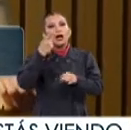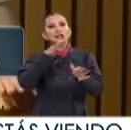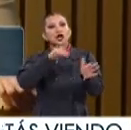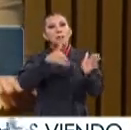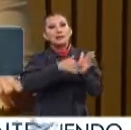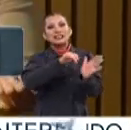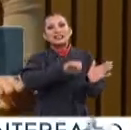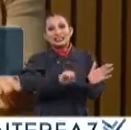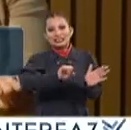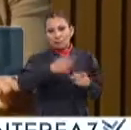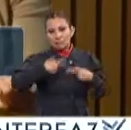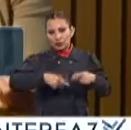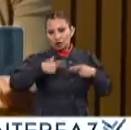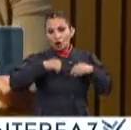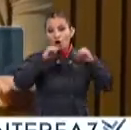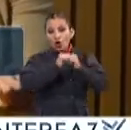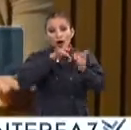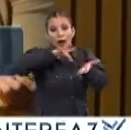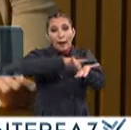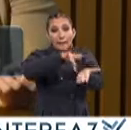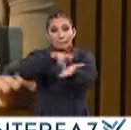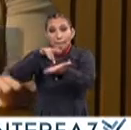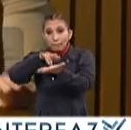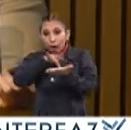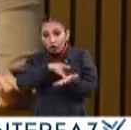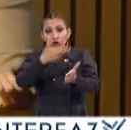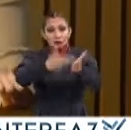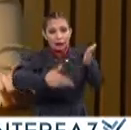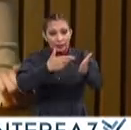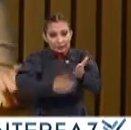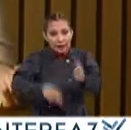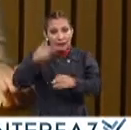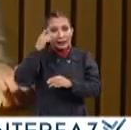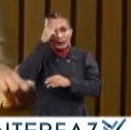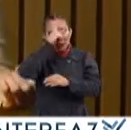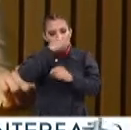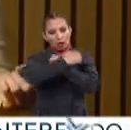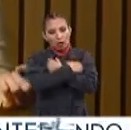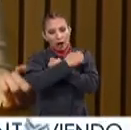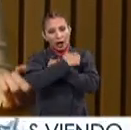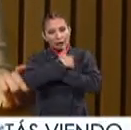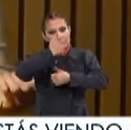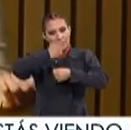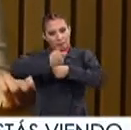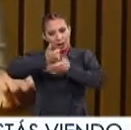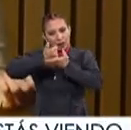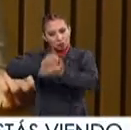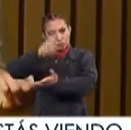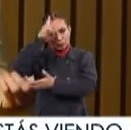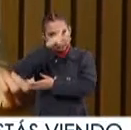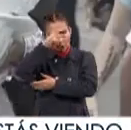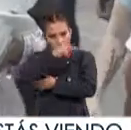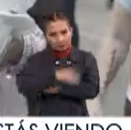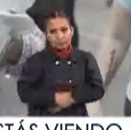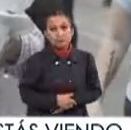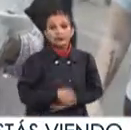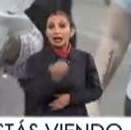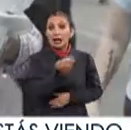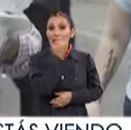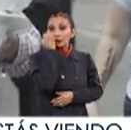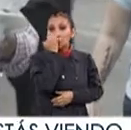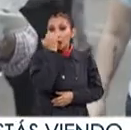.560 personas a través de apoyos en talleres de psicoeducación y de primer auxilio psicológico La